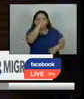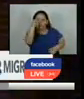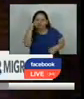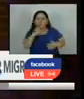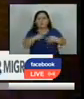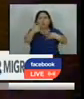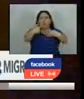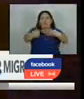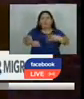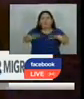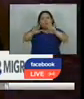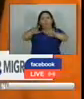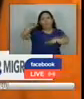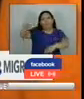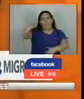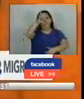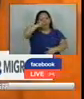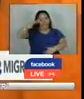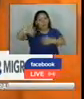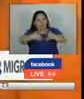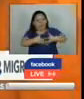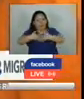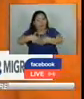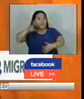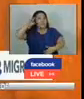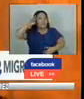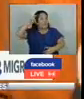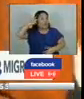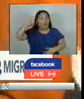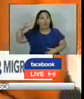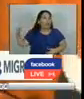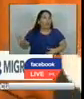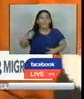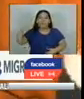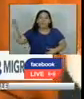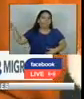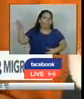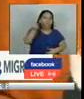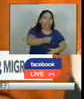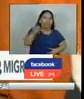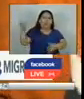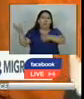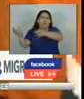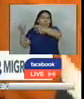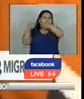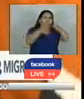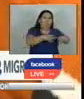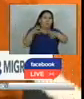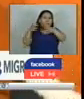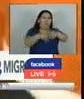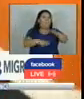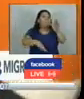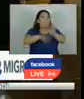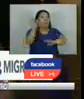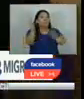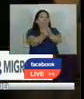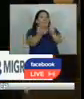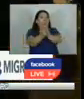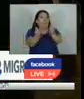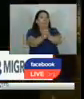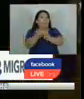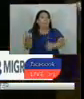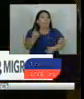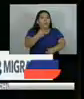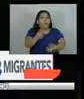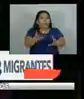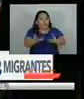8 a la ley norteamericana el cual no solo implica una deportación inmediata de migrantes sino que trae consigo aún más problemas para quienes